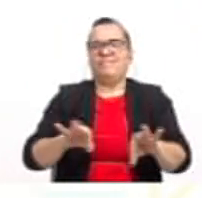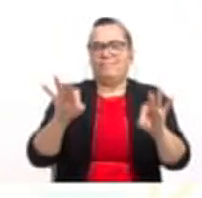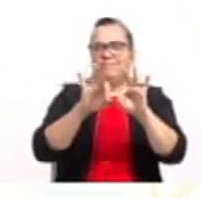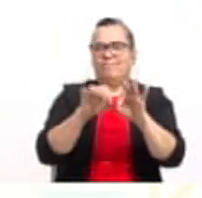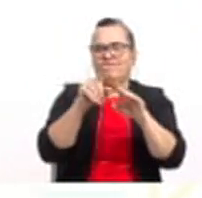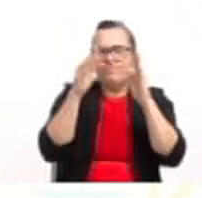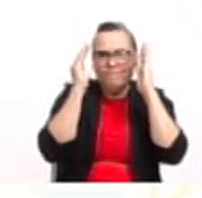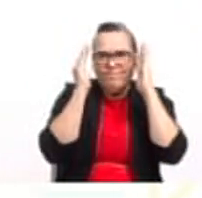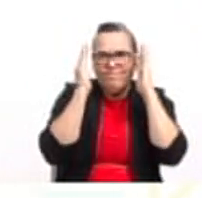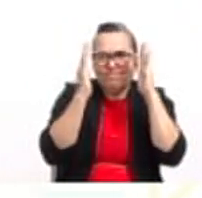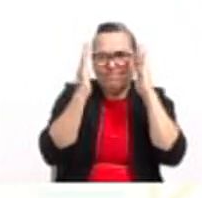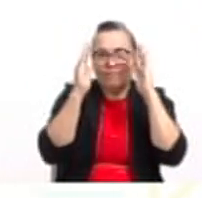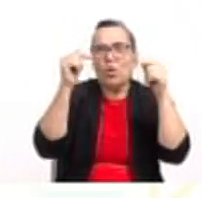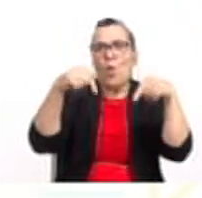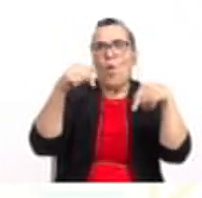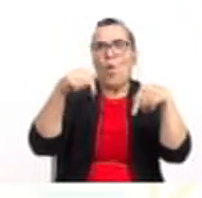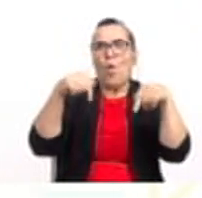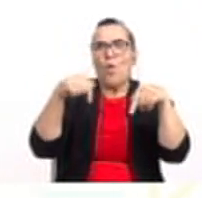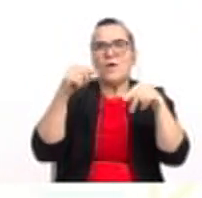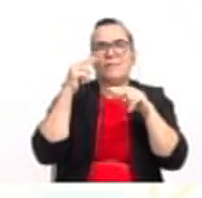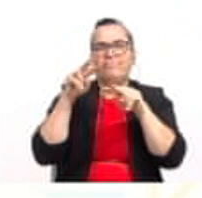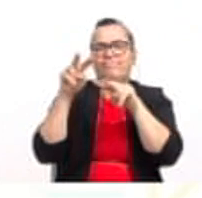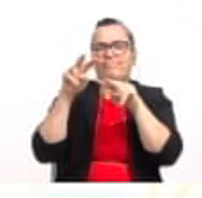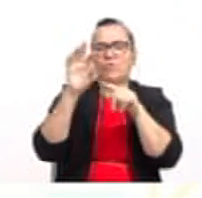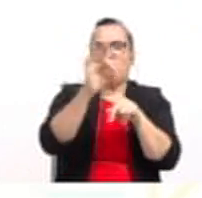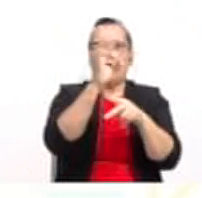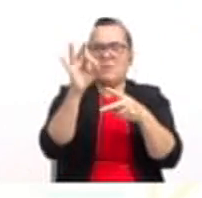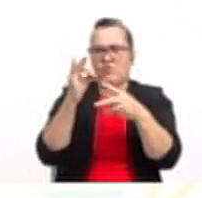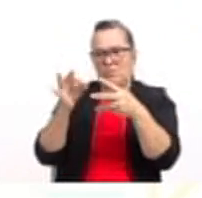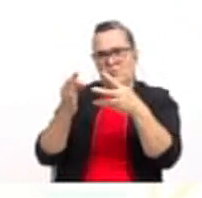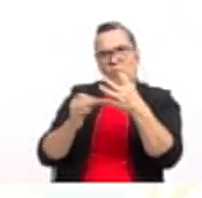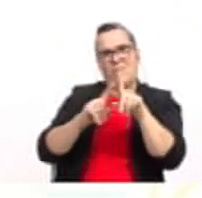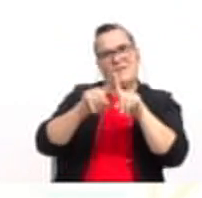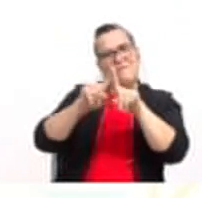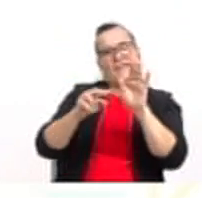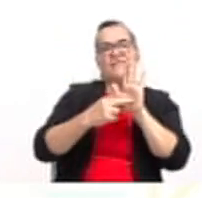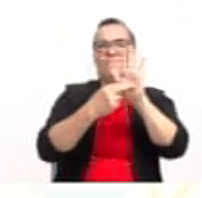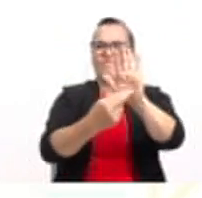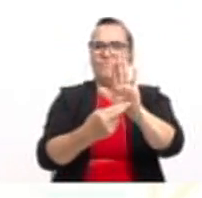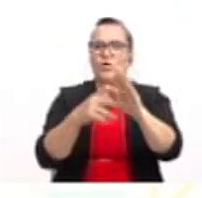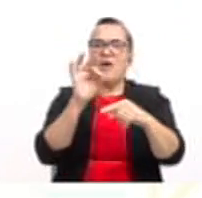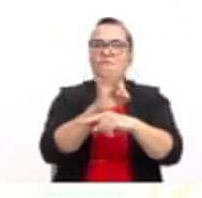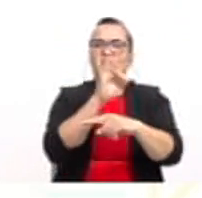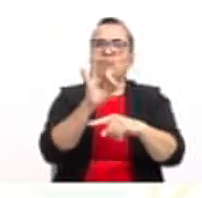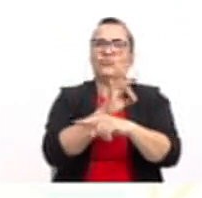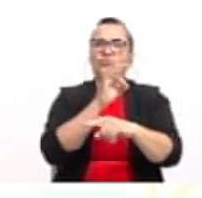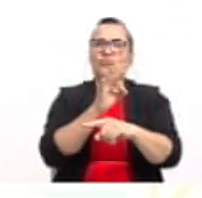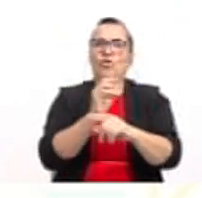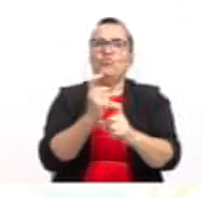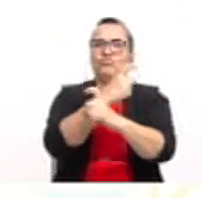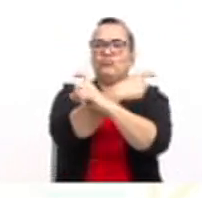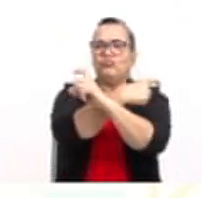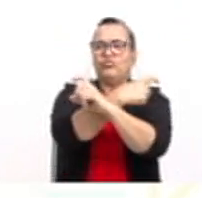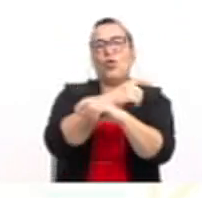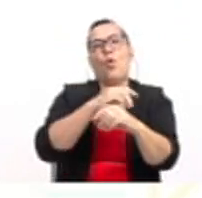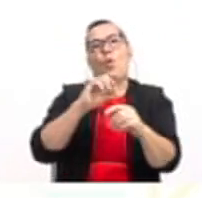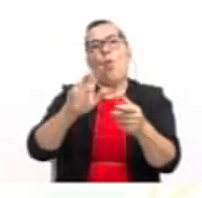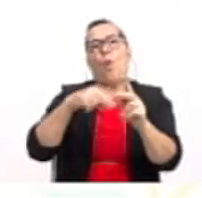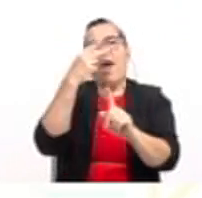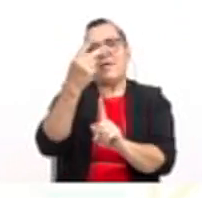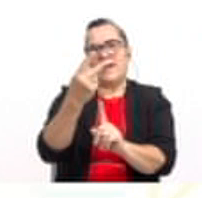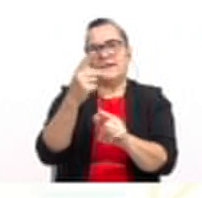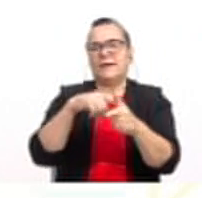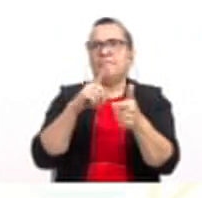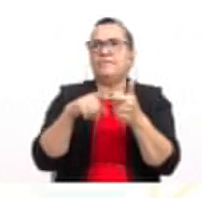pongan mucha atención a la clase de hoy y vean formas de poder representar una función cuadrática. Observemos esta